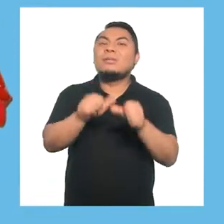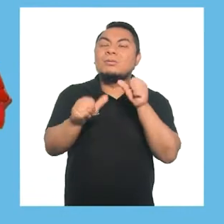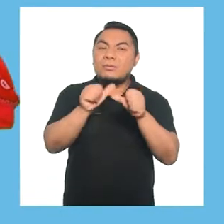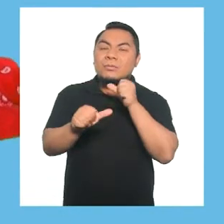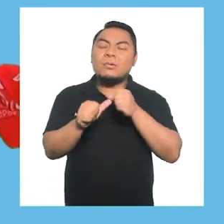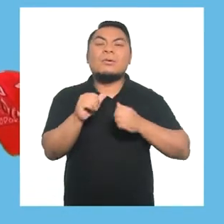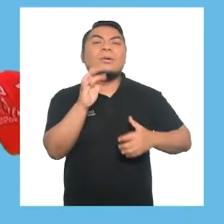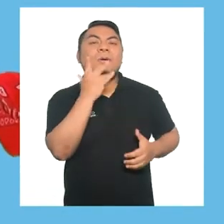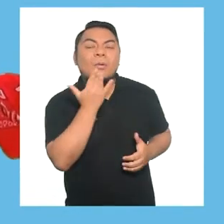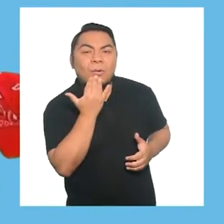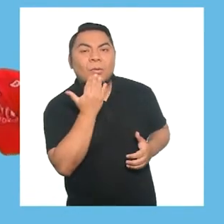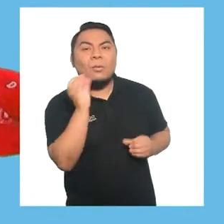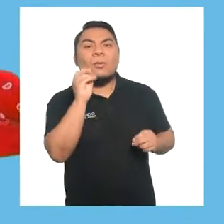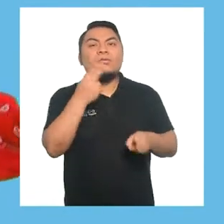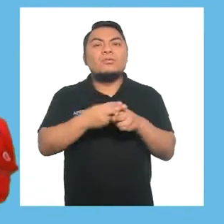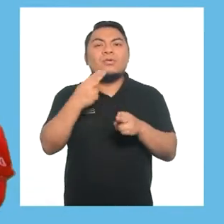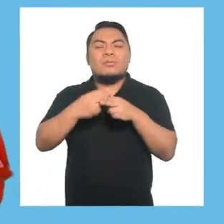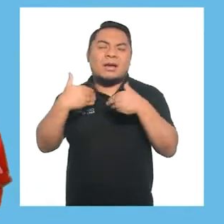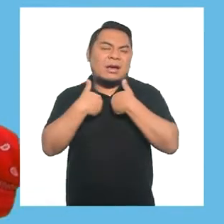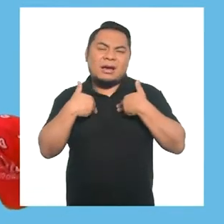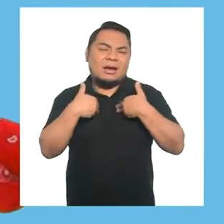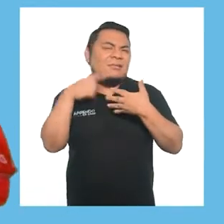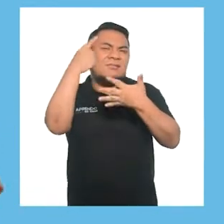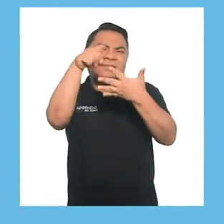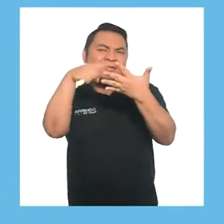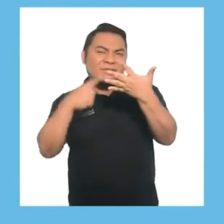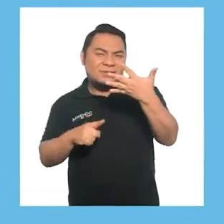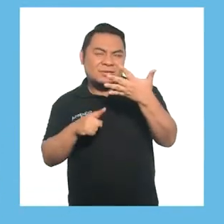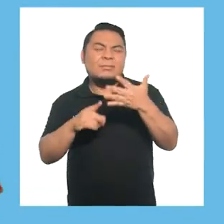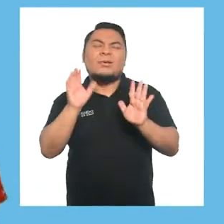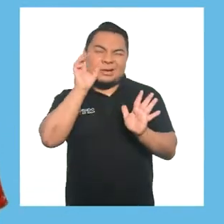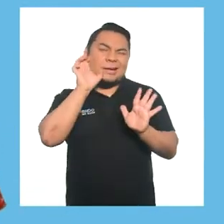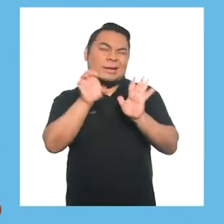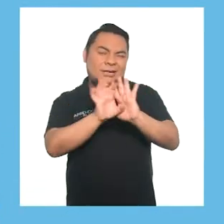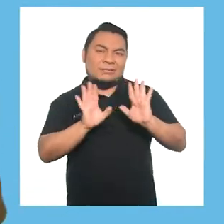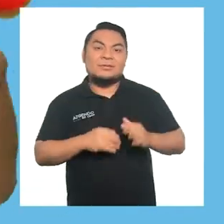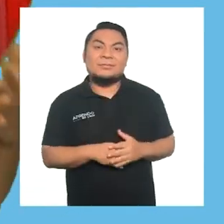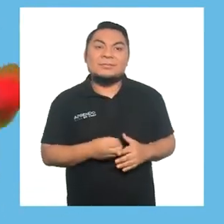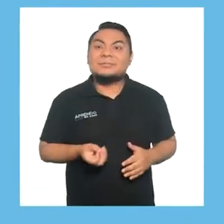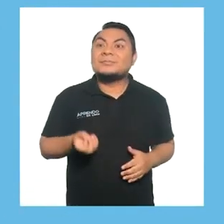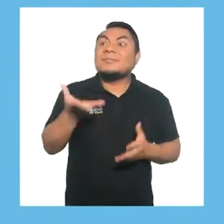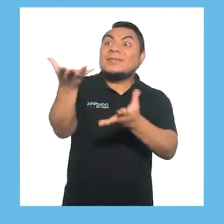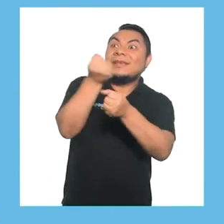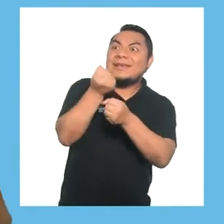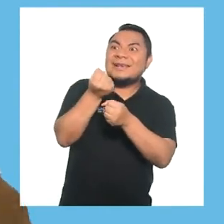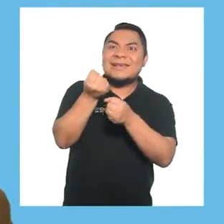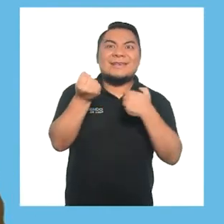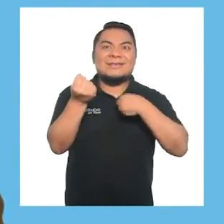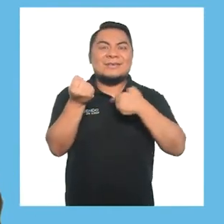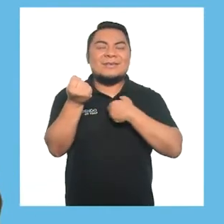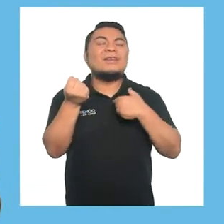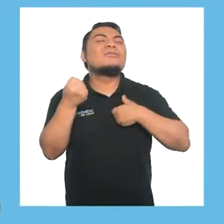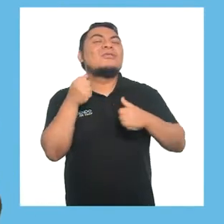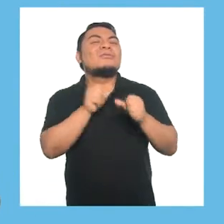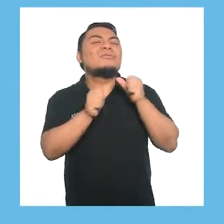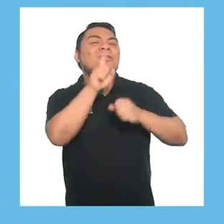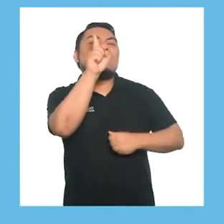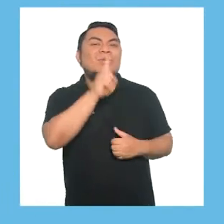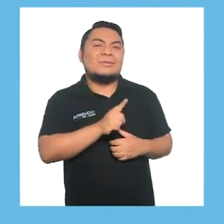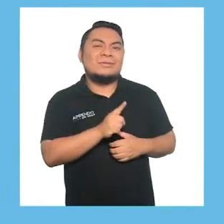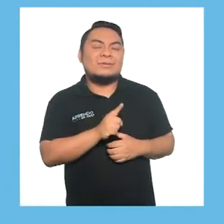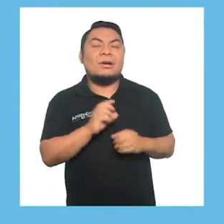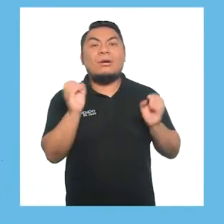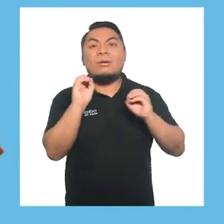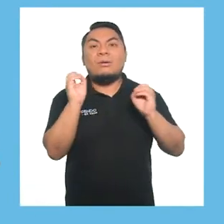números, colores o nombres de animales, etc. Ejemplo. Lo atrapé, soy el número